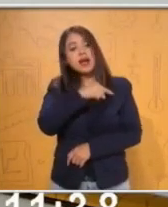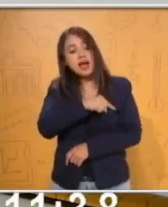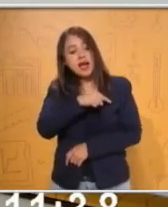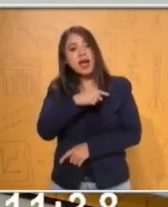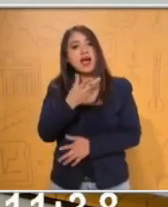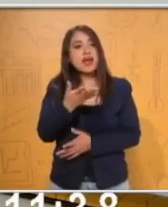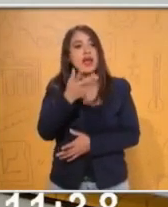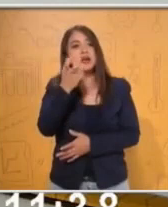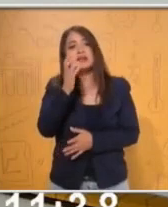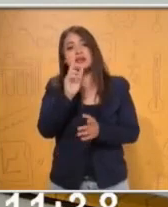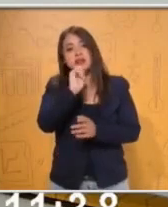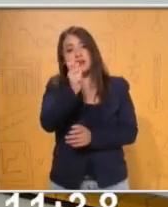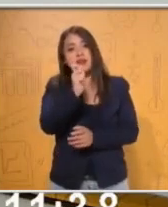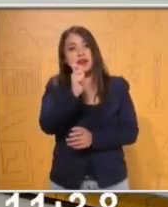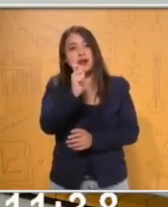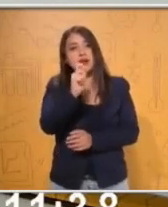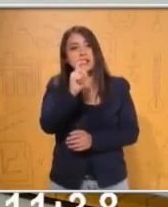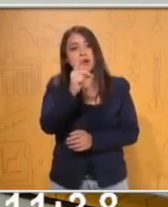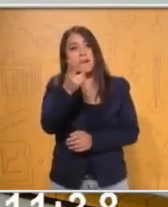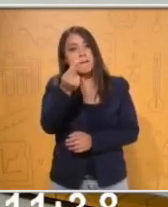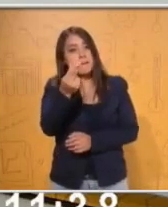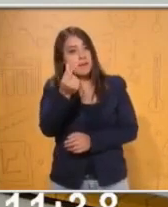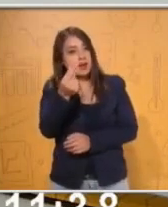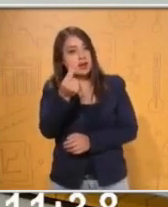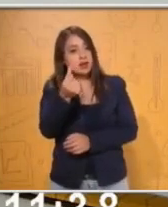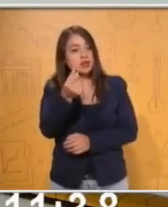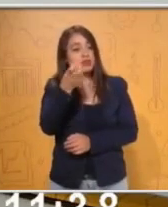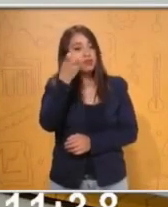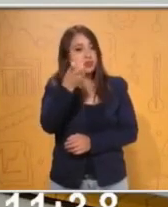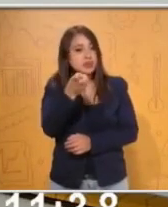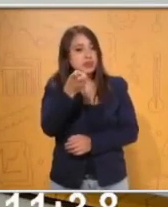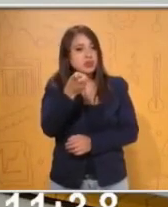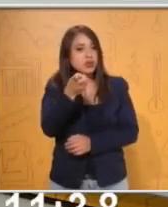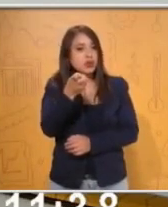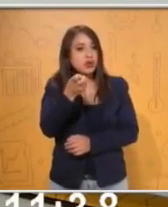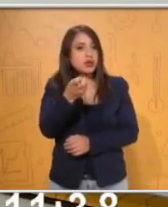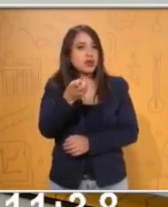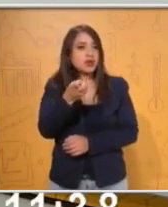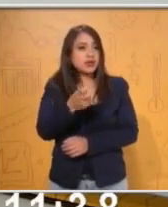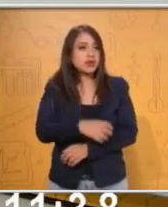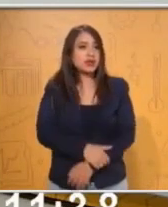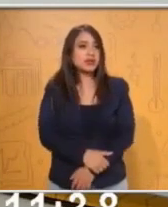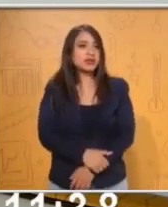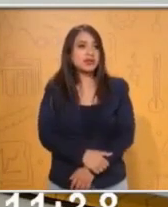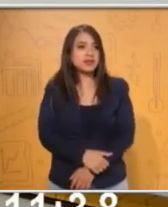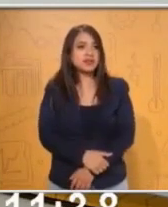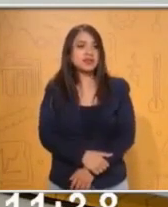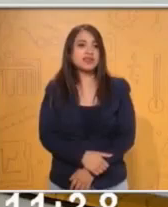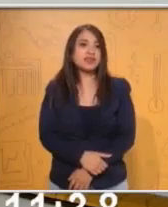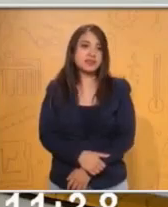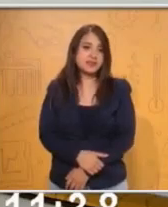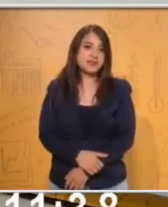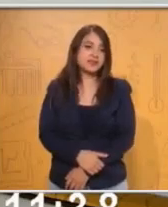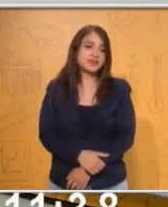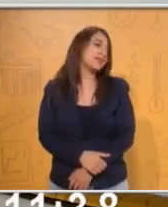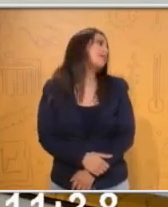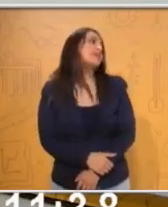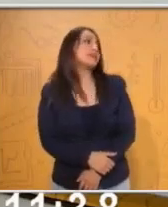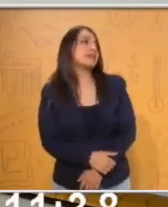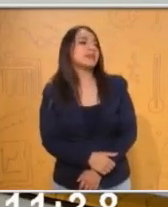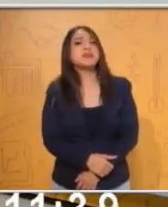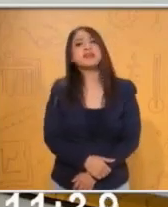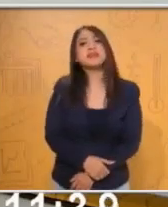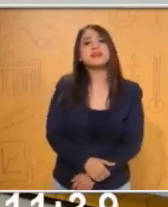Por lo tanto, cuando hacemos esa traducción, decimos que es tu can, tu perro. Y